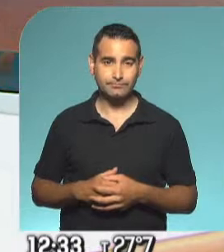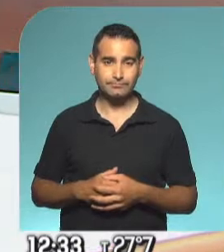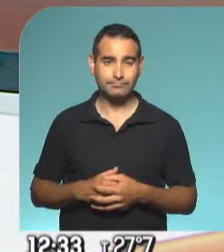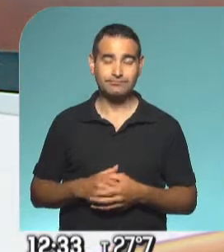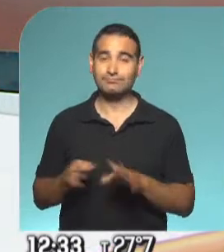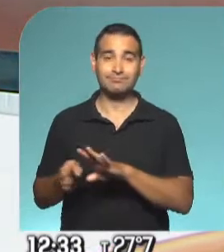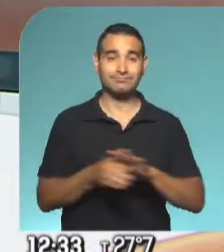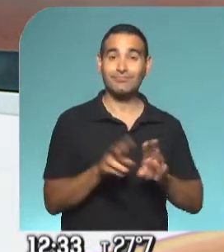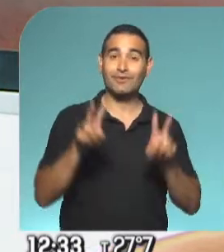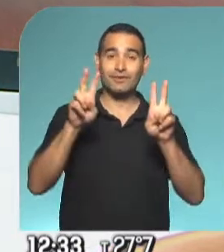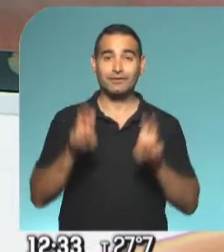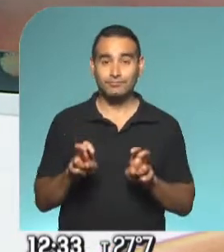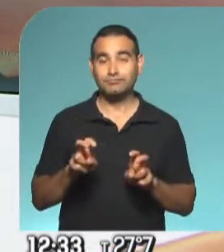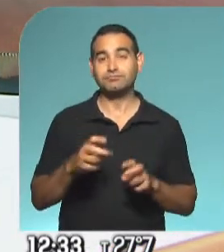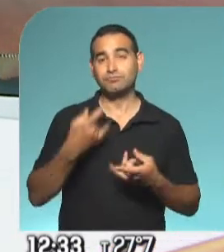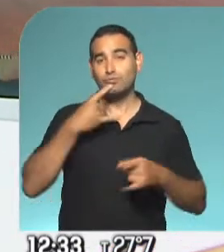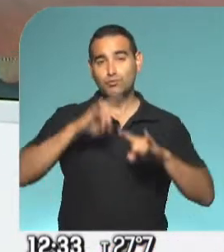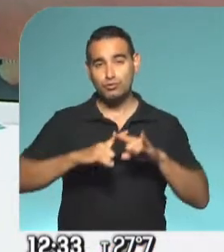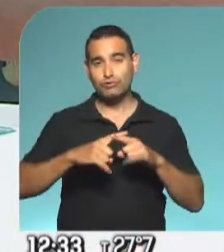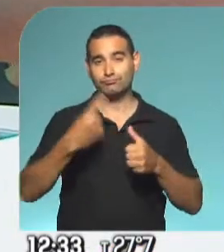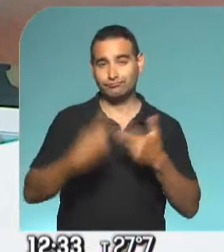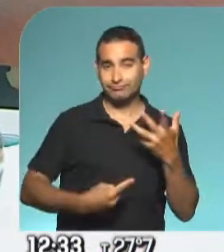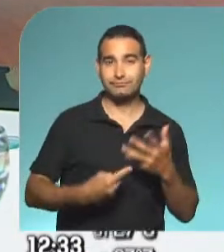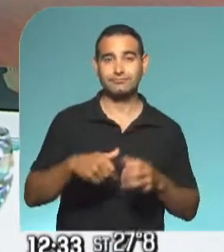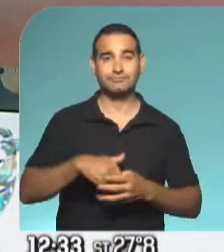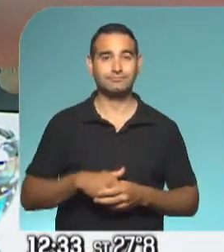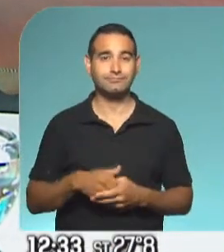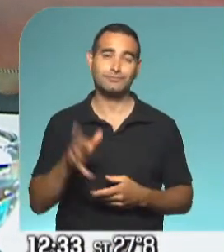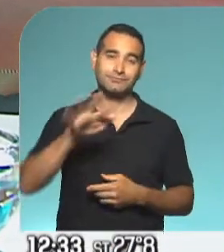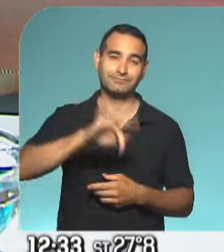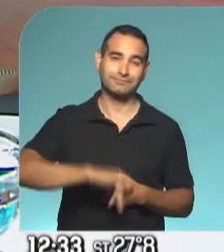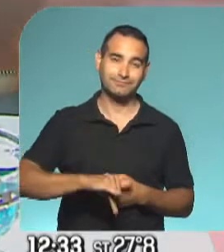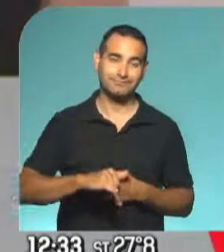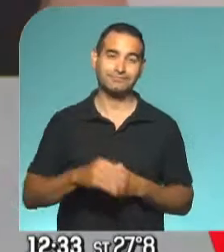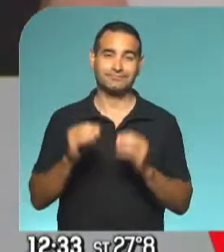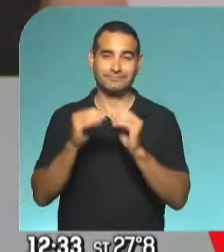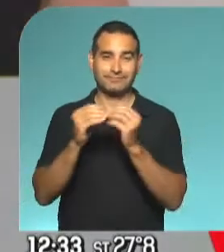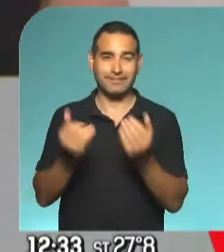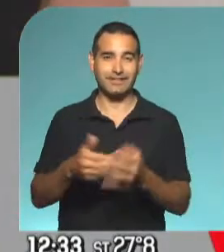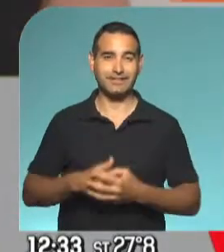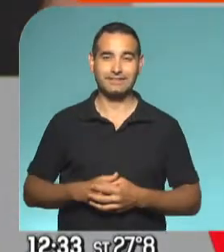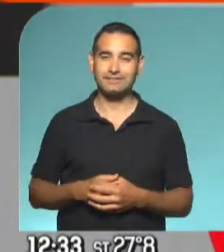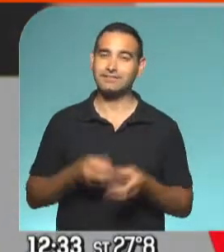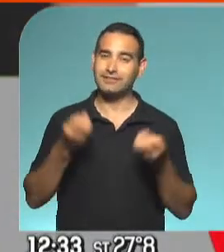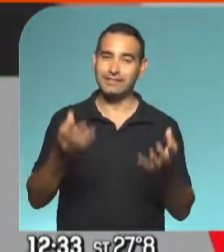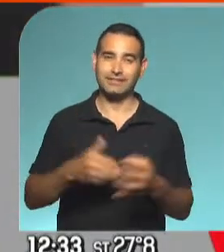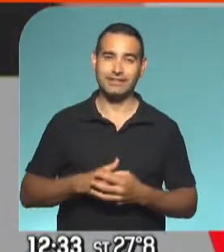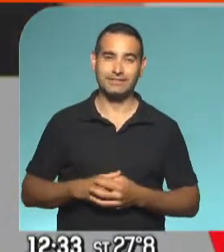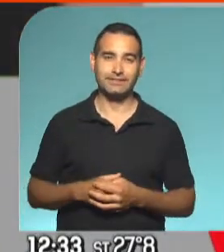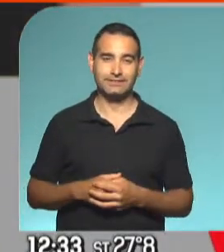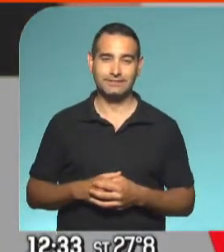Cambiamos de tema y para saber todo lo que pasa en el mundo del espectáculo, tomamos contacto como cada mediodía con nuestra compañera Gabriela Raiche. Gaby, ¿cómo estás? Buen mediodía.